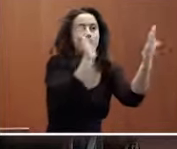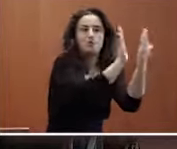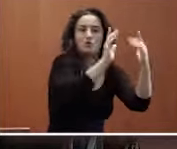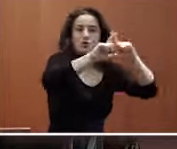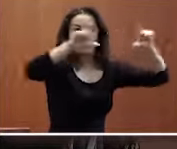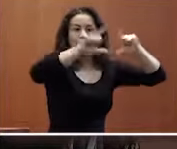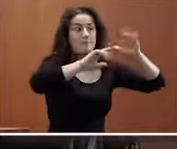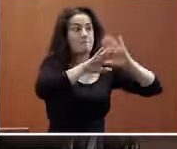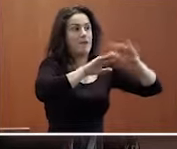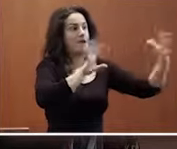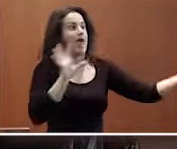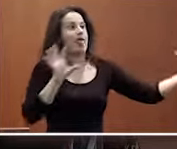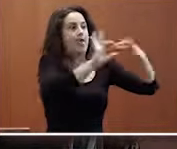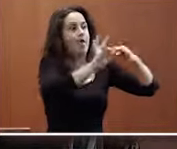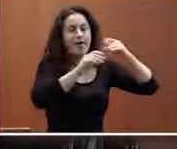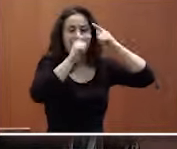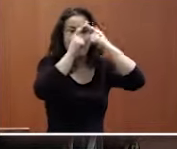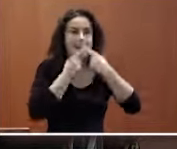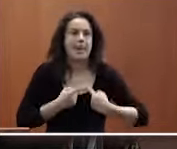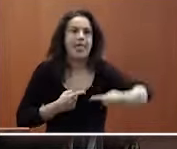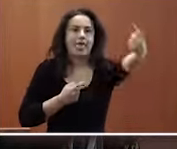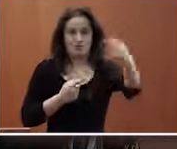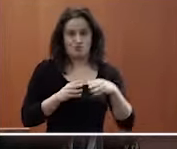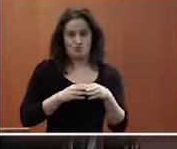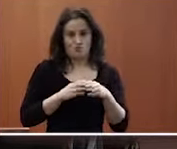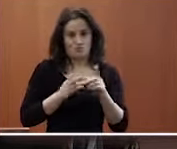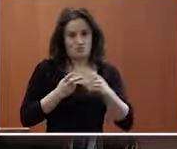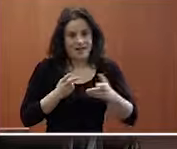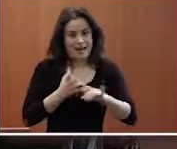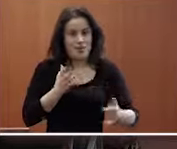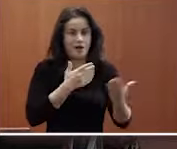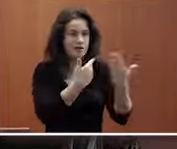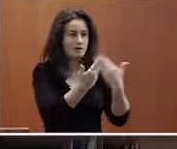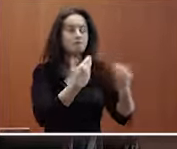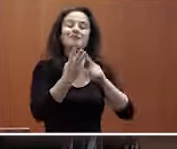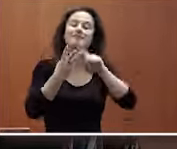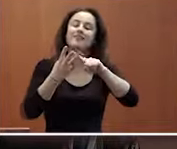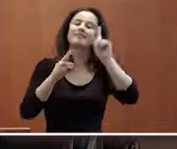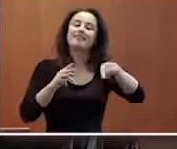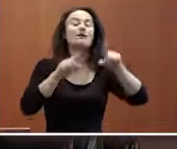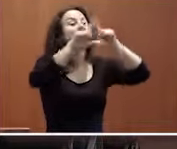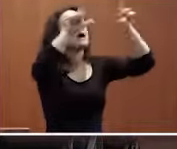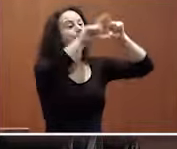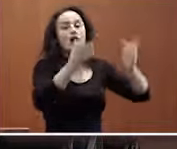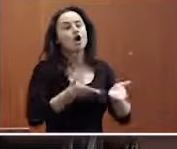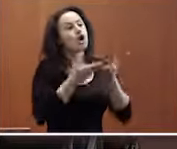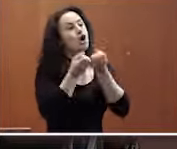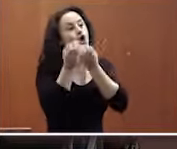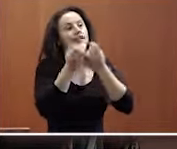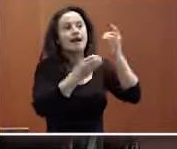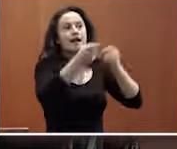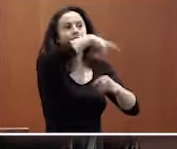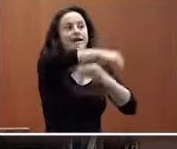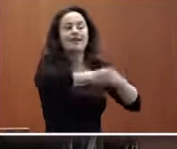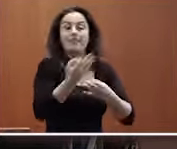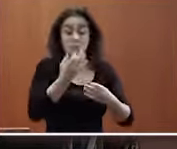establecer lazos de largo plazo con el mundo de la empresa hay que ayudar también a las empresas a contar luego lo que han hecho a veces